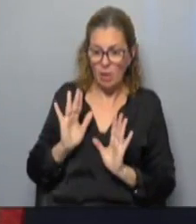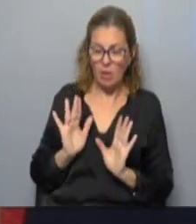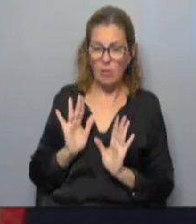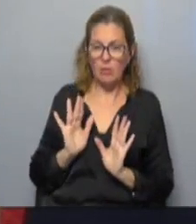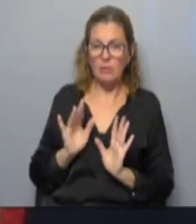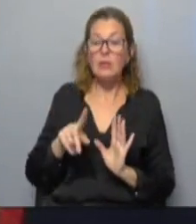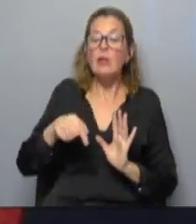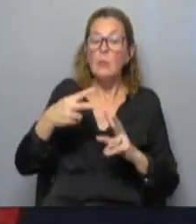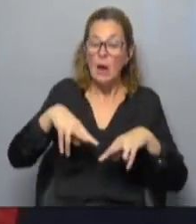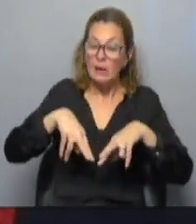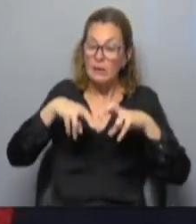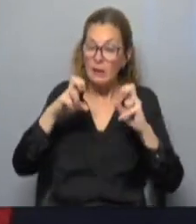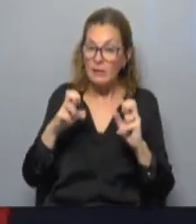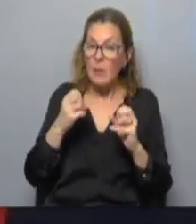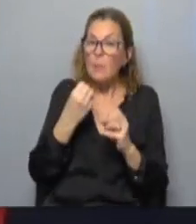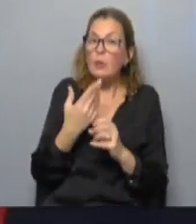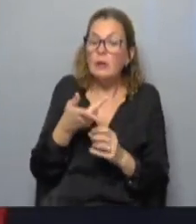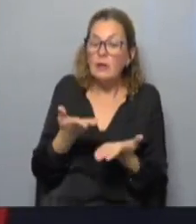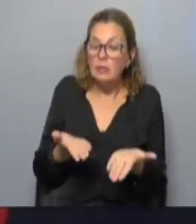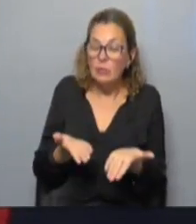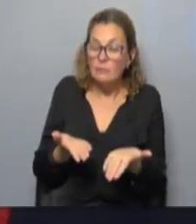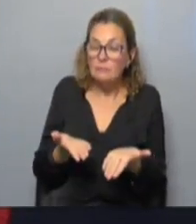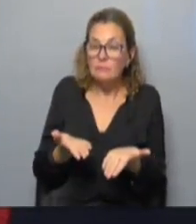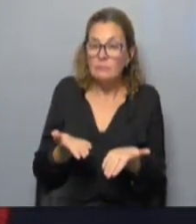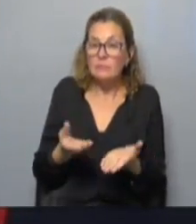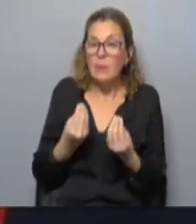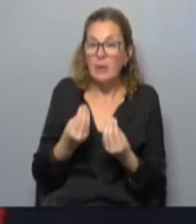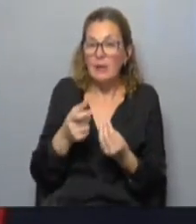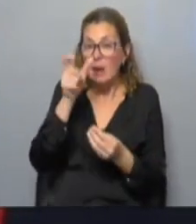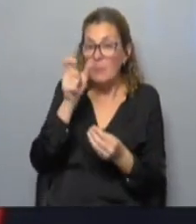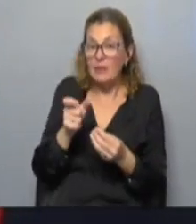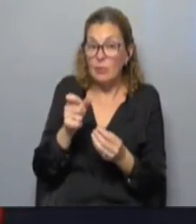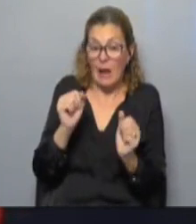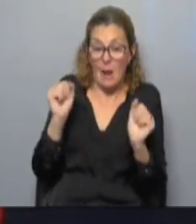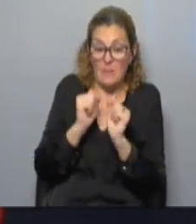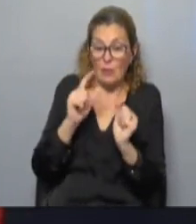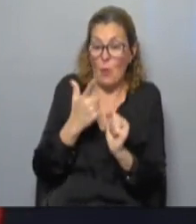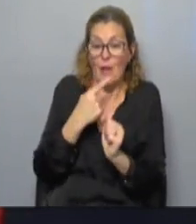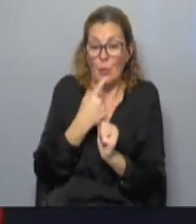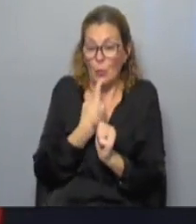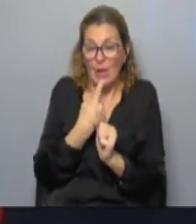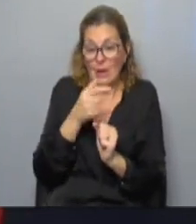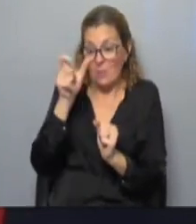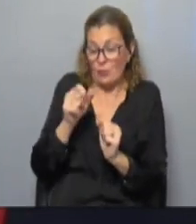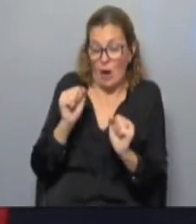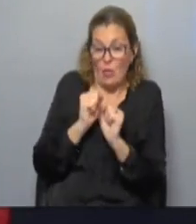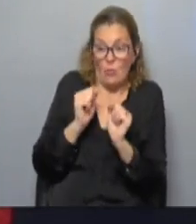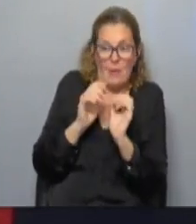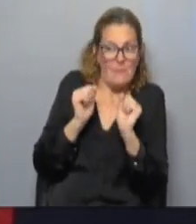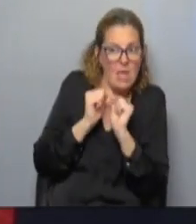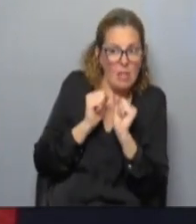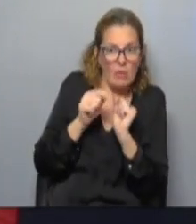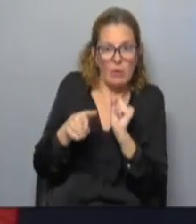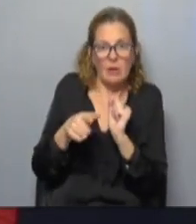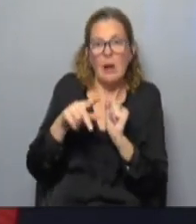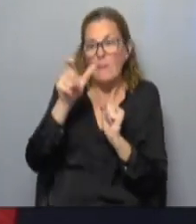Luego hay que analizar por qué pasan las cosas que están pasando. Que la gente está con temor, no hay duda. Que la gente se siente insegura, no hay duda. Que